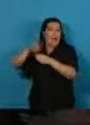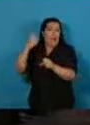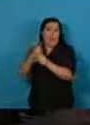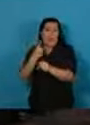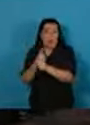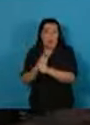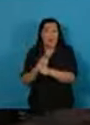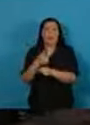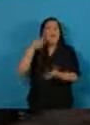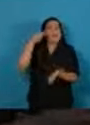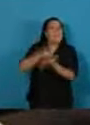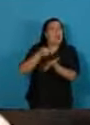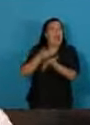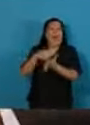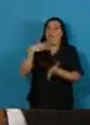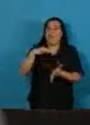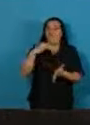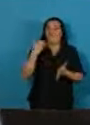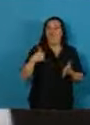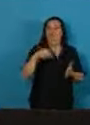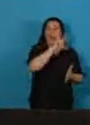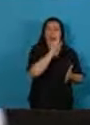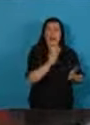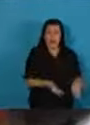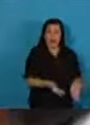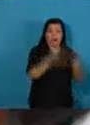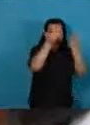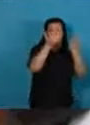pagar hay que crecer primero.